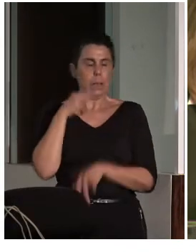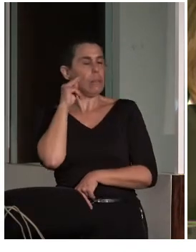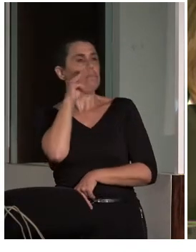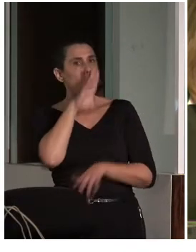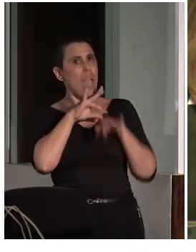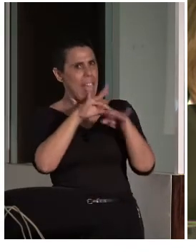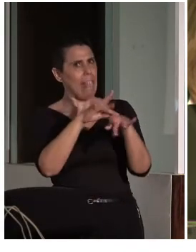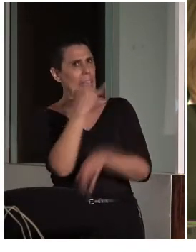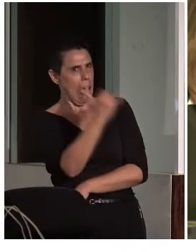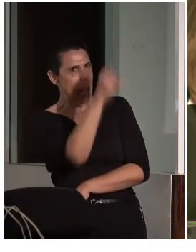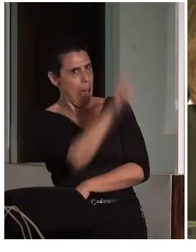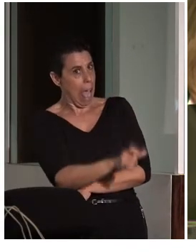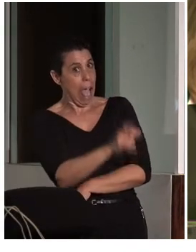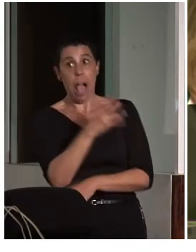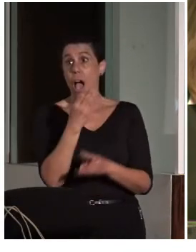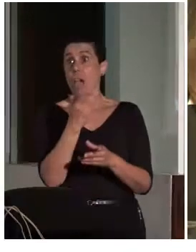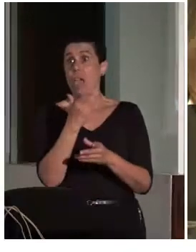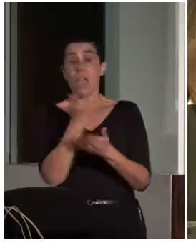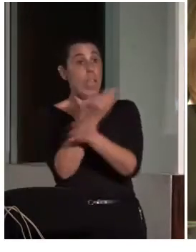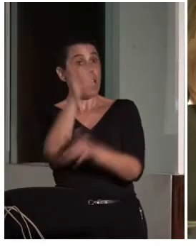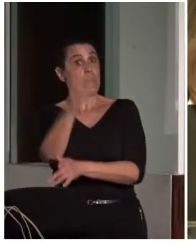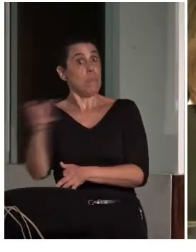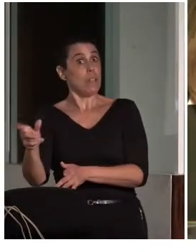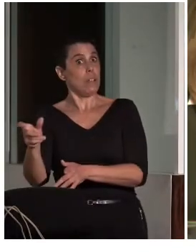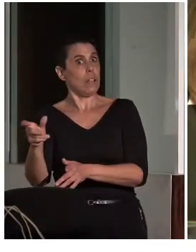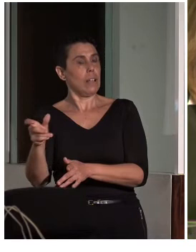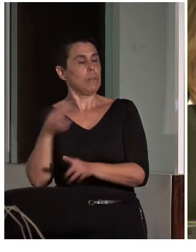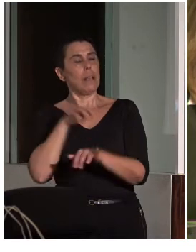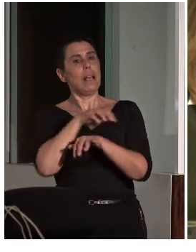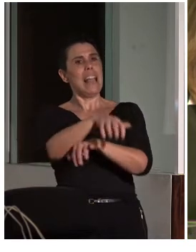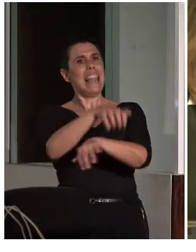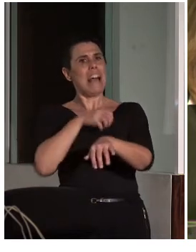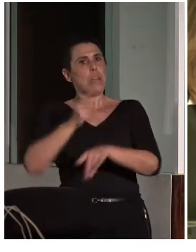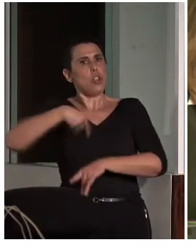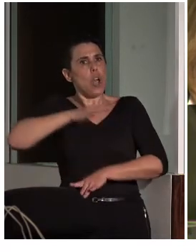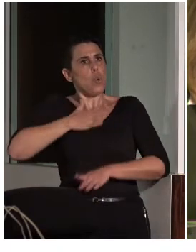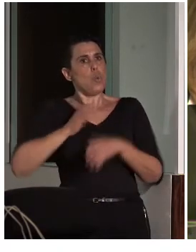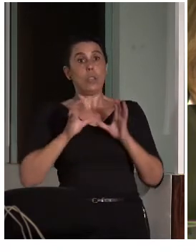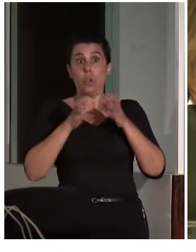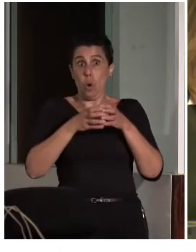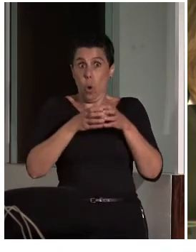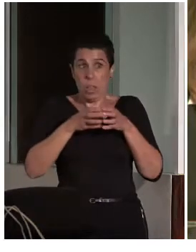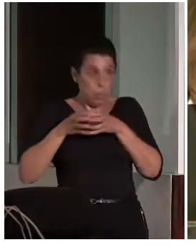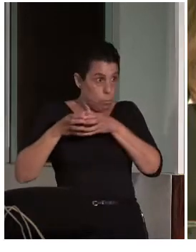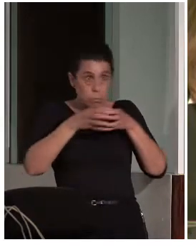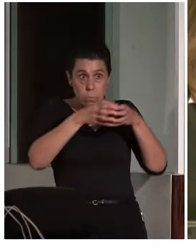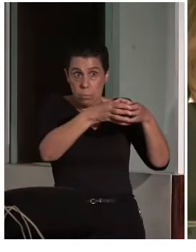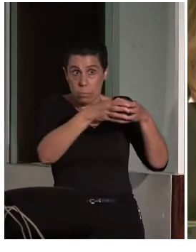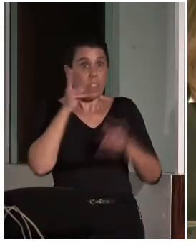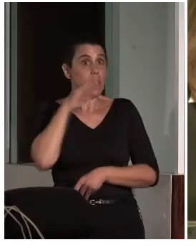guía y había diferentes personas, pero la mayoría eran de nuestro colectivo porque estábamos haciendo una visita cultural.